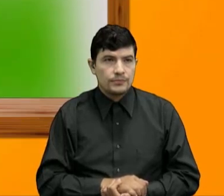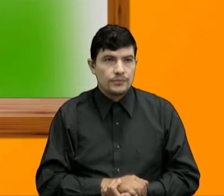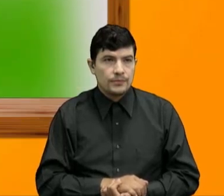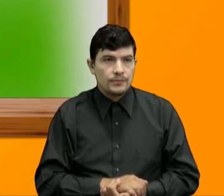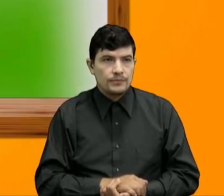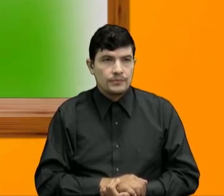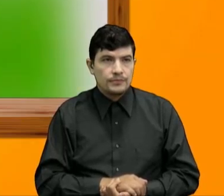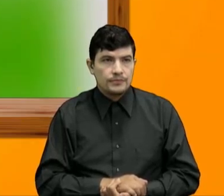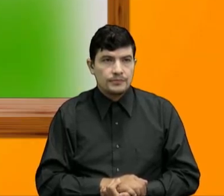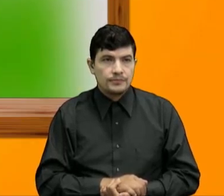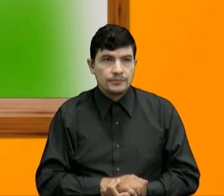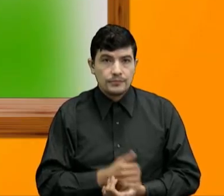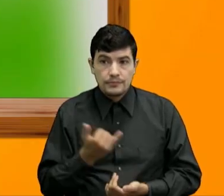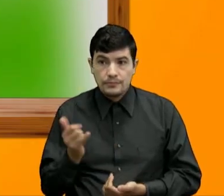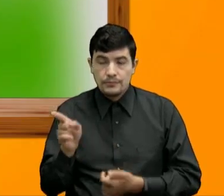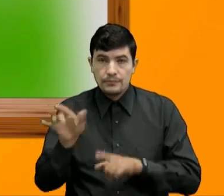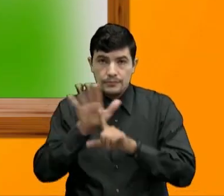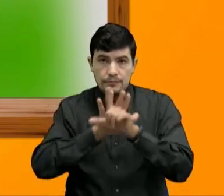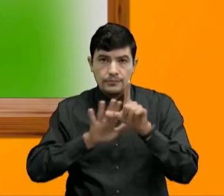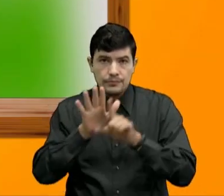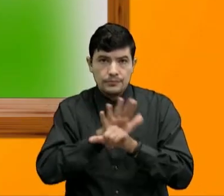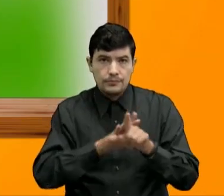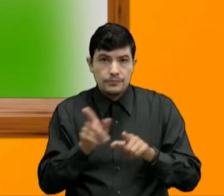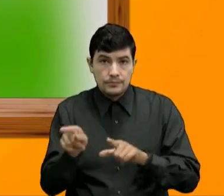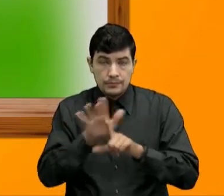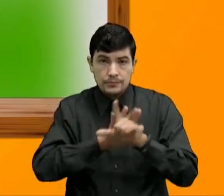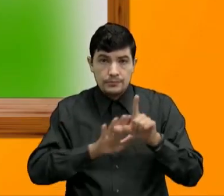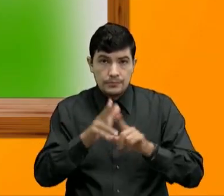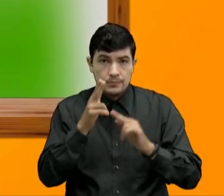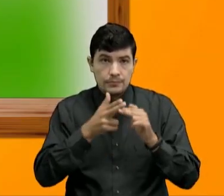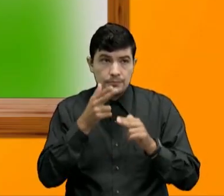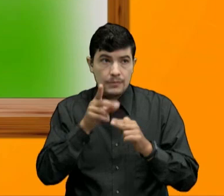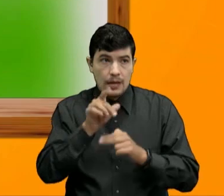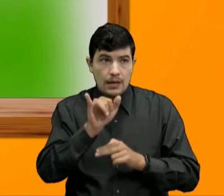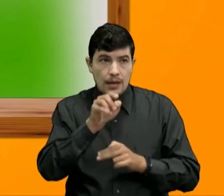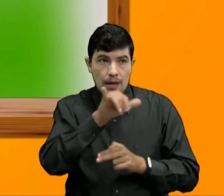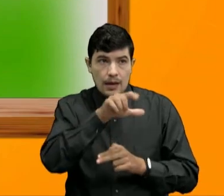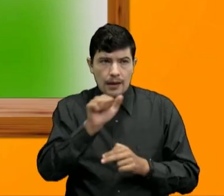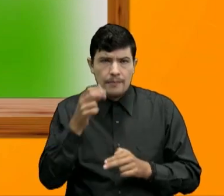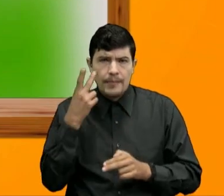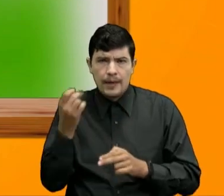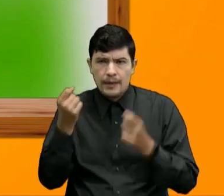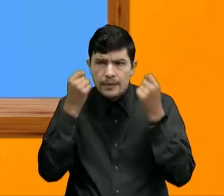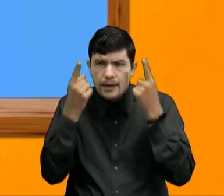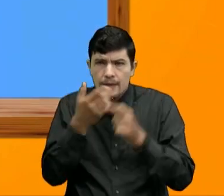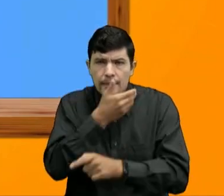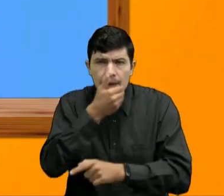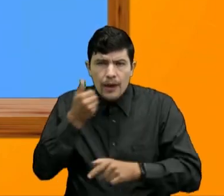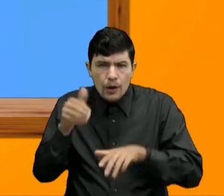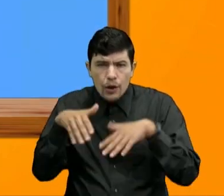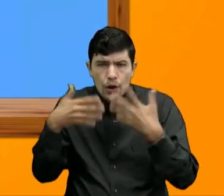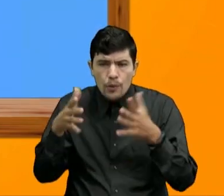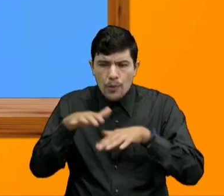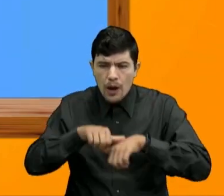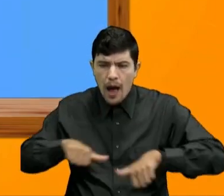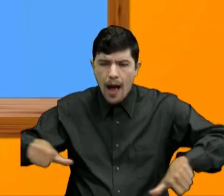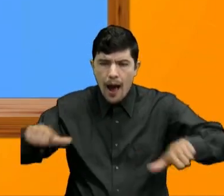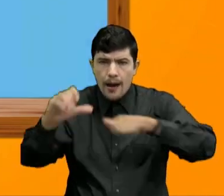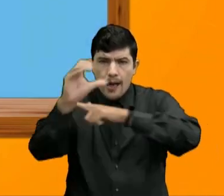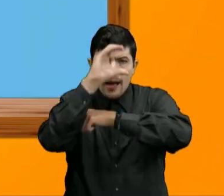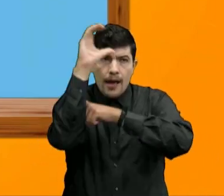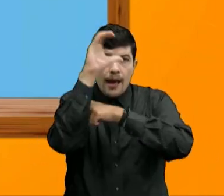En este video del canal Daniela Niño Miranda Podrás entender mucho mejor la ubicación de Colombia